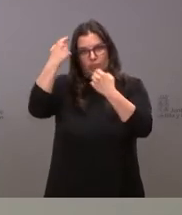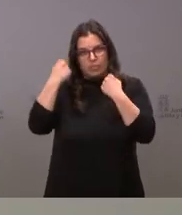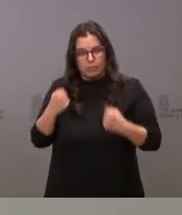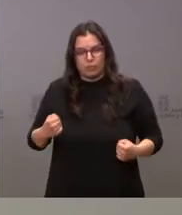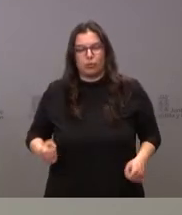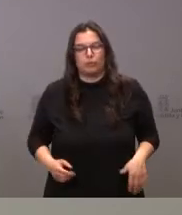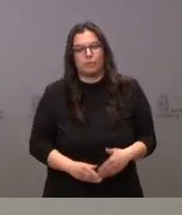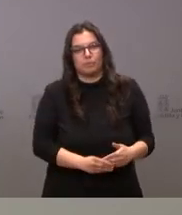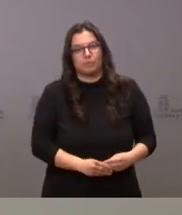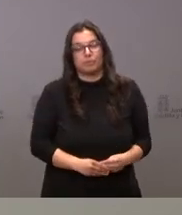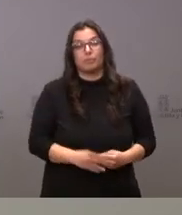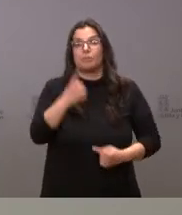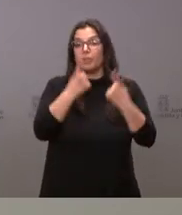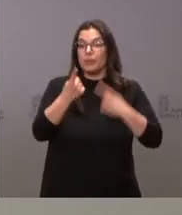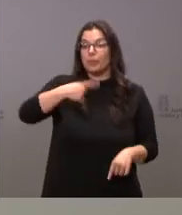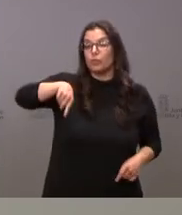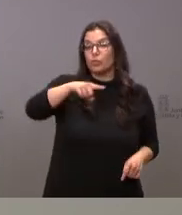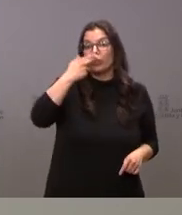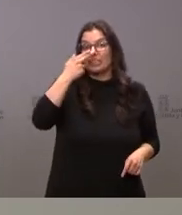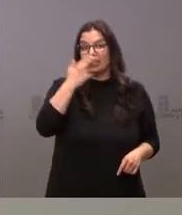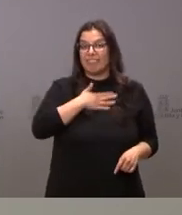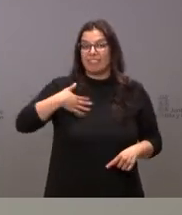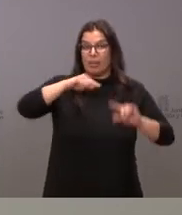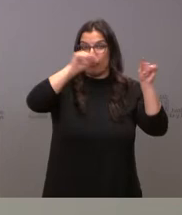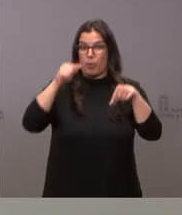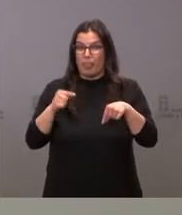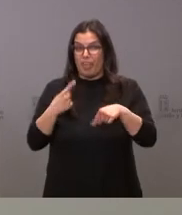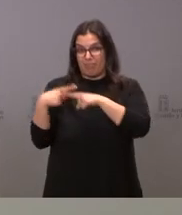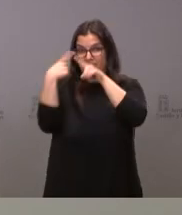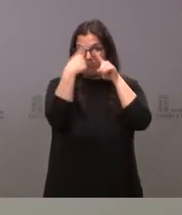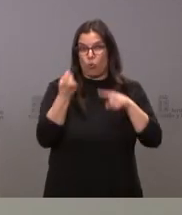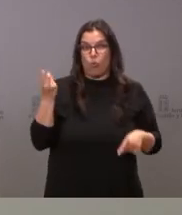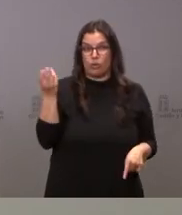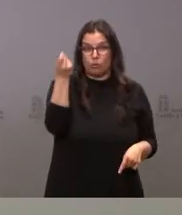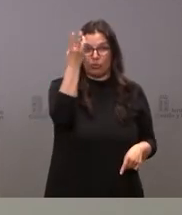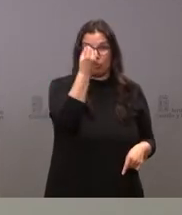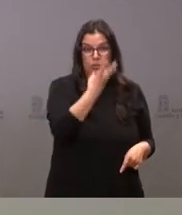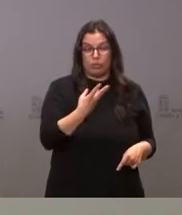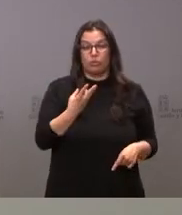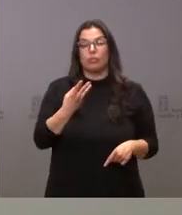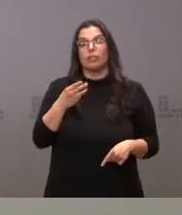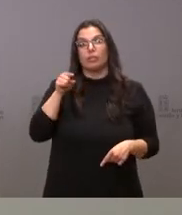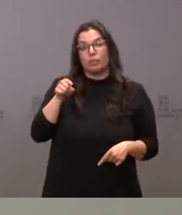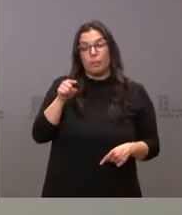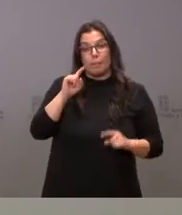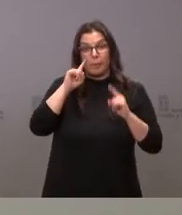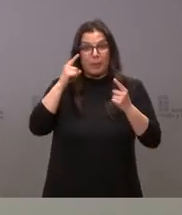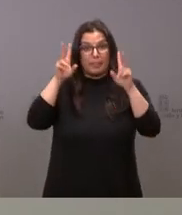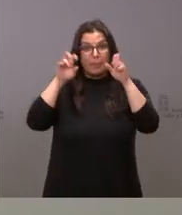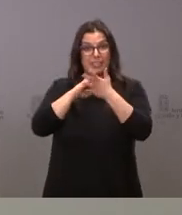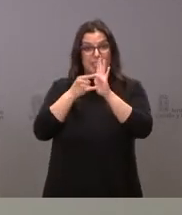veces ustedes tienen interés en que les dé los datos por provincias y es la primera vez que les ofrecemos estos datos del sistema educativo,